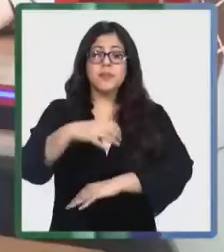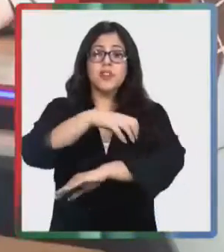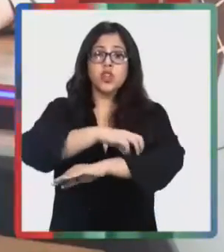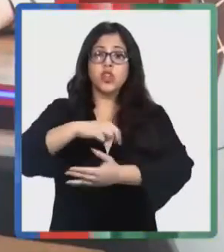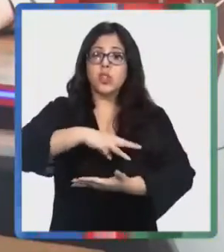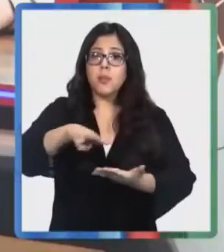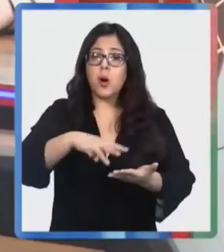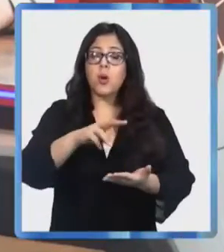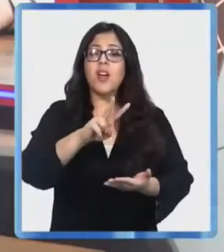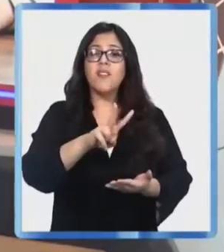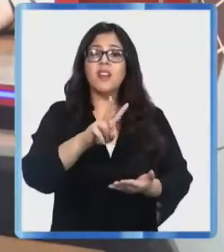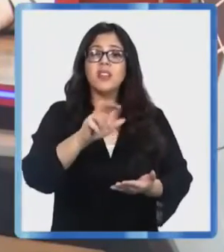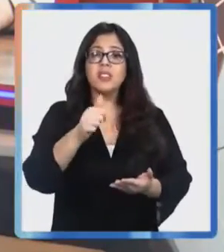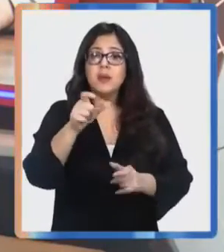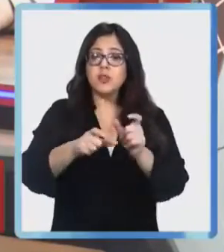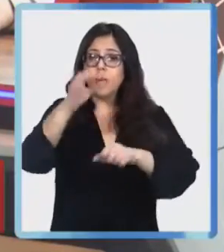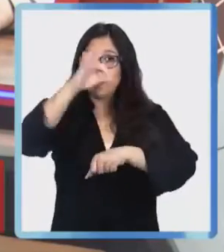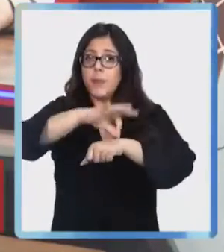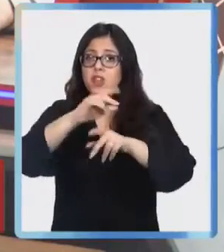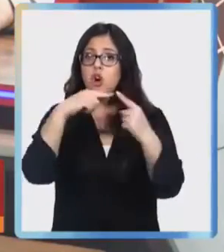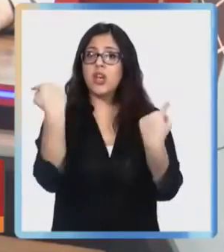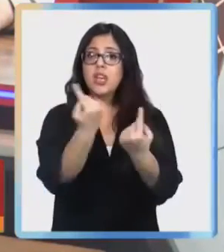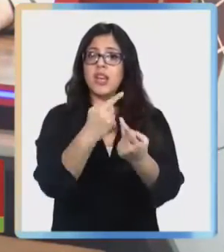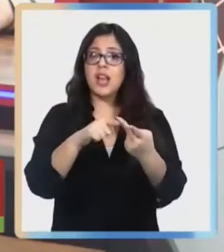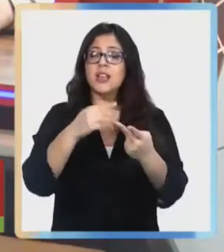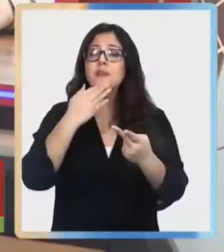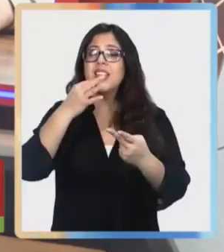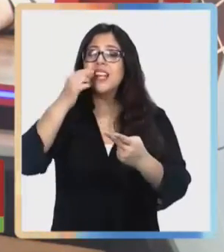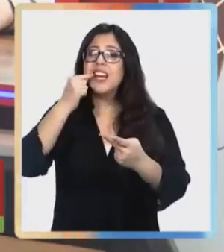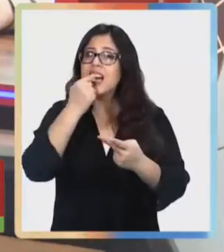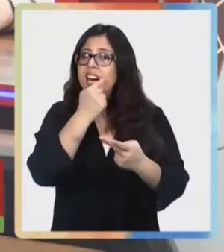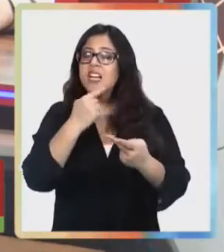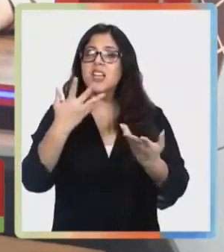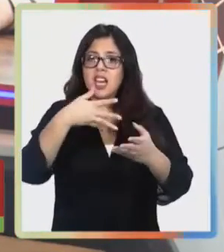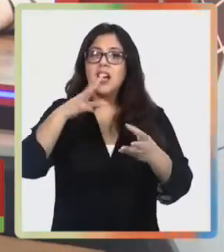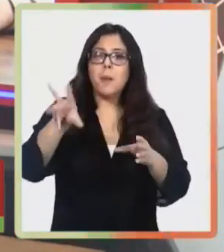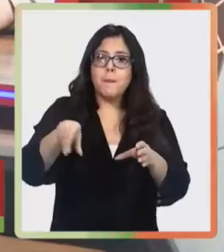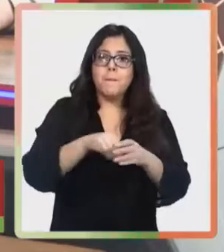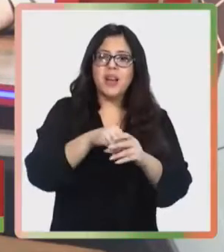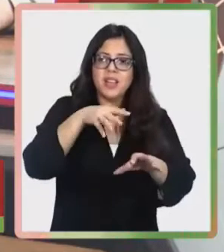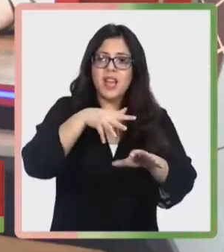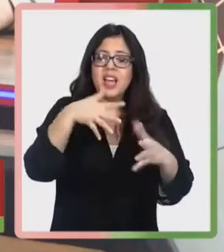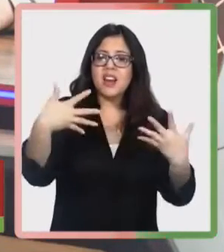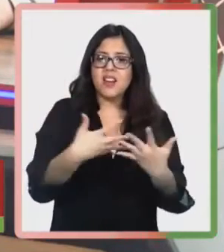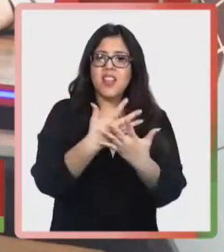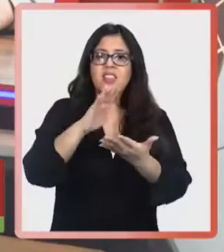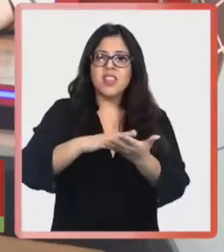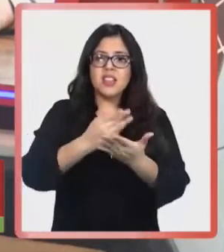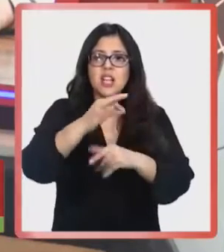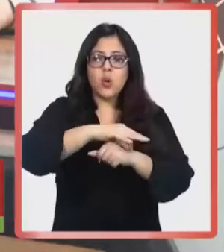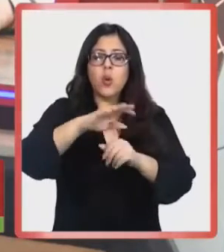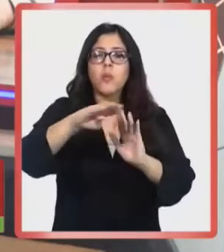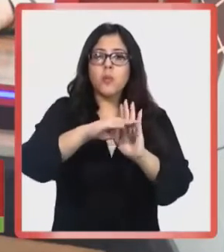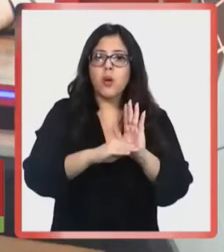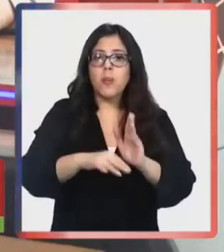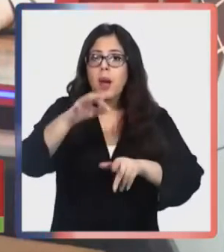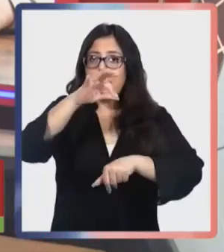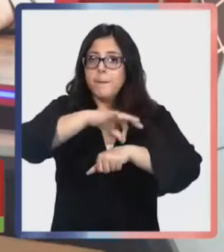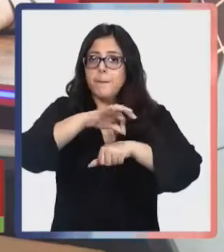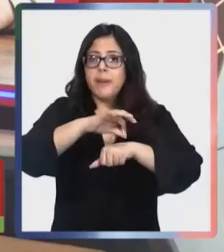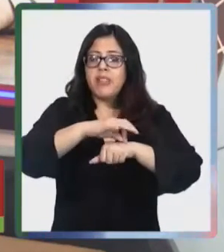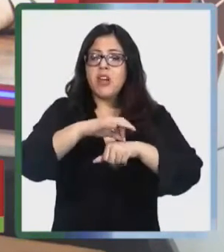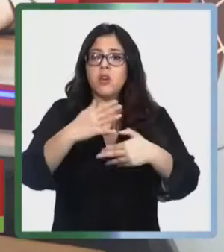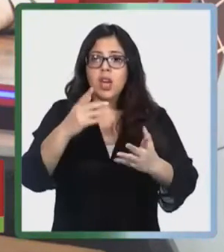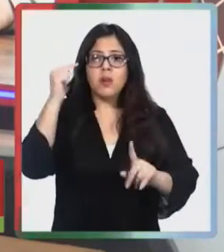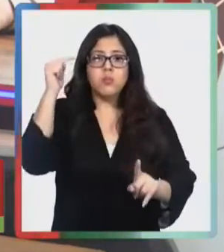A la región del Maule llegaron 26 médicos generales y odontólogos para integrarse a la red de salud. Son parte del programa